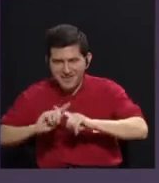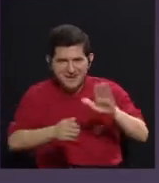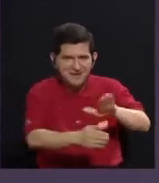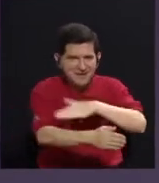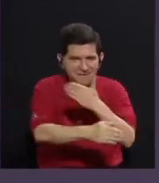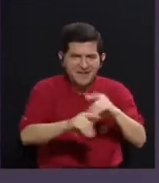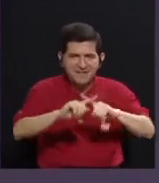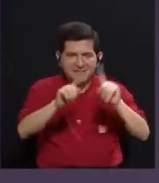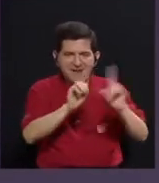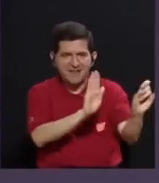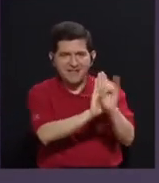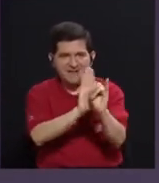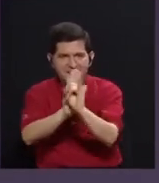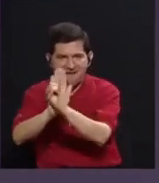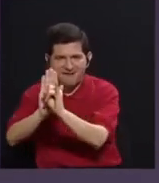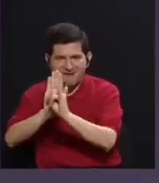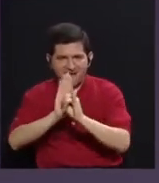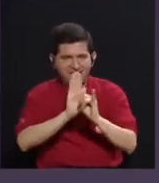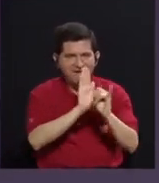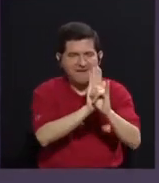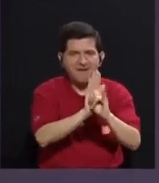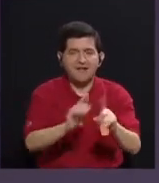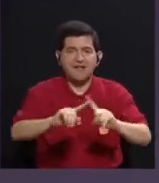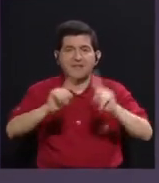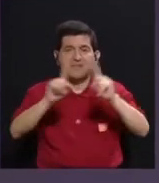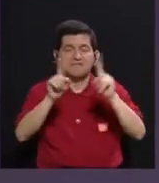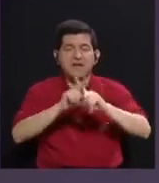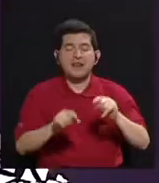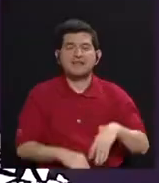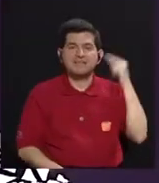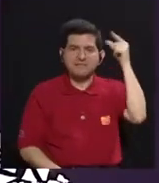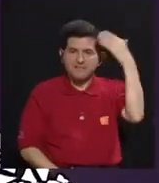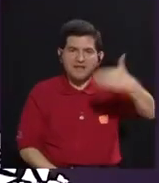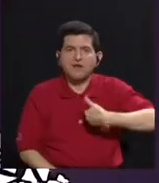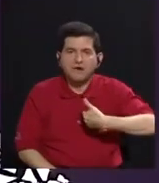y muchas identidades que se discursan desde otras lógicas.